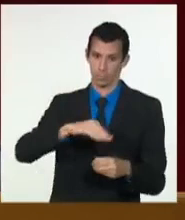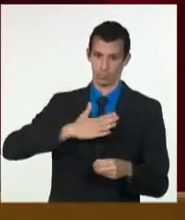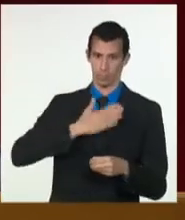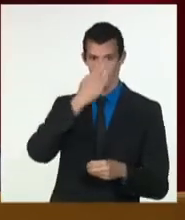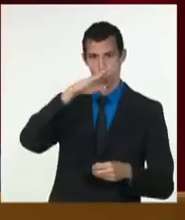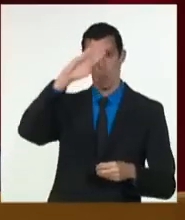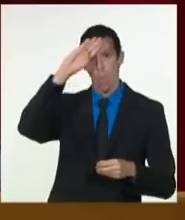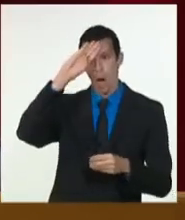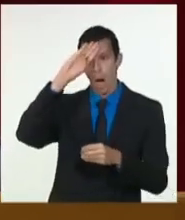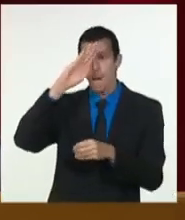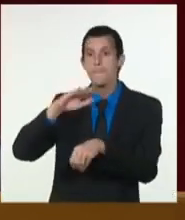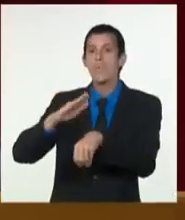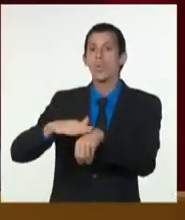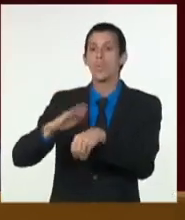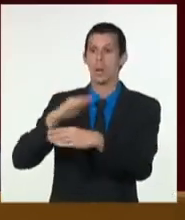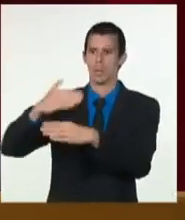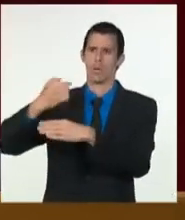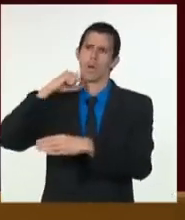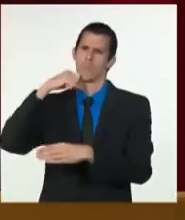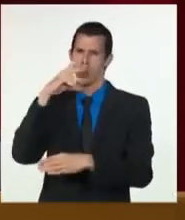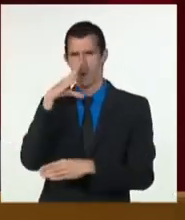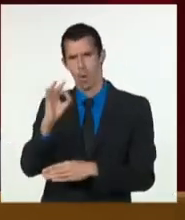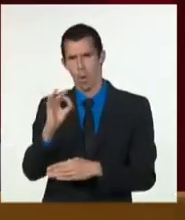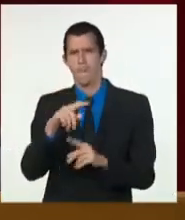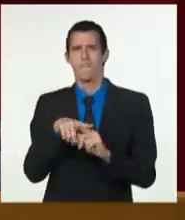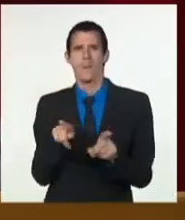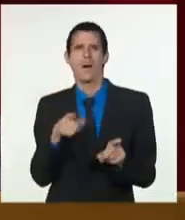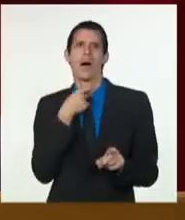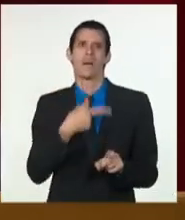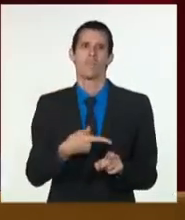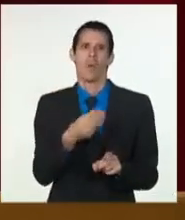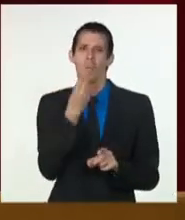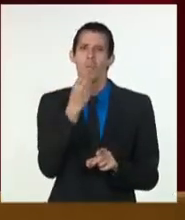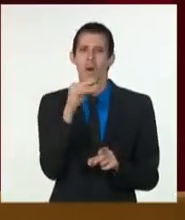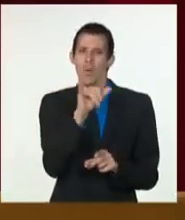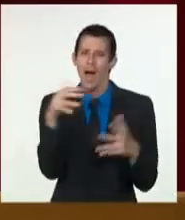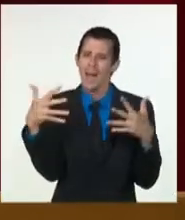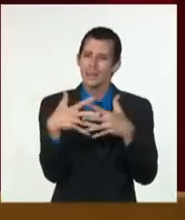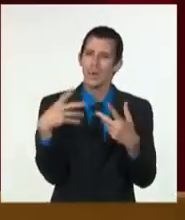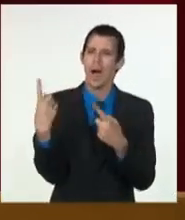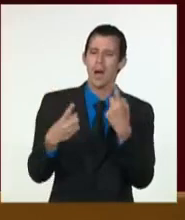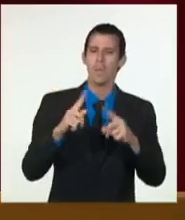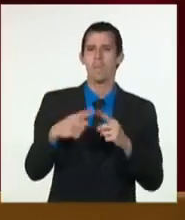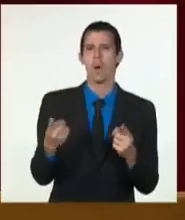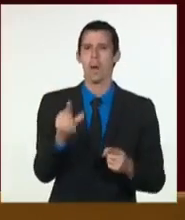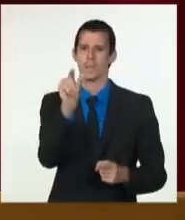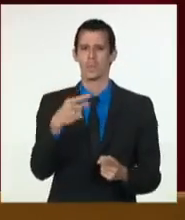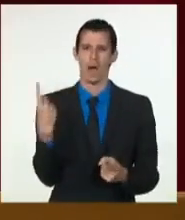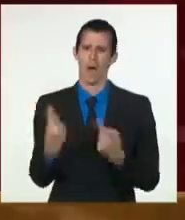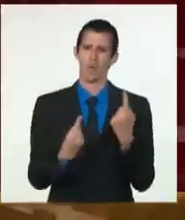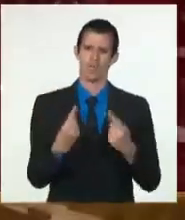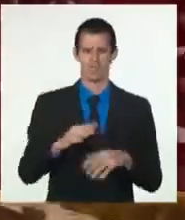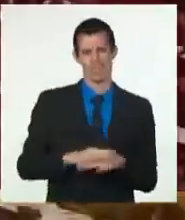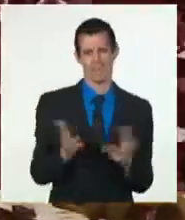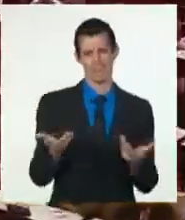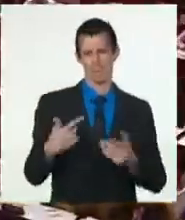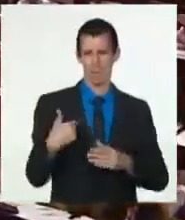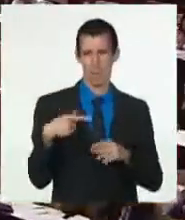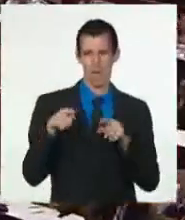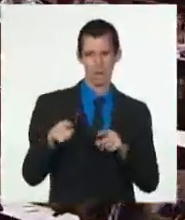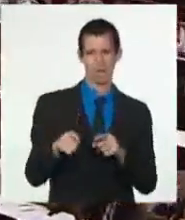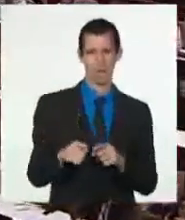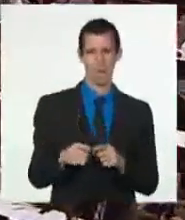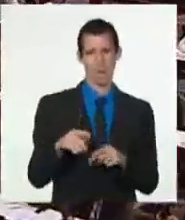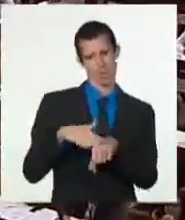inacción, apatía, insensibilidad, incapacidad o por simple cansancio y